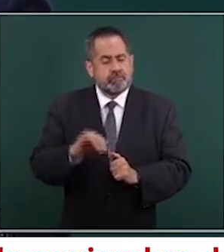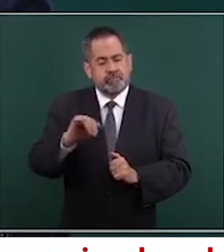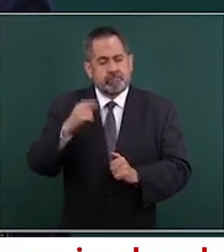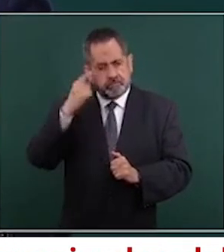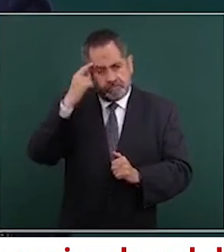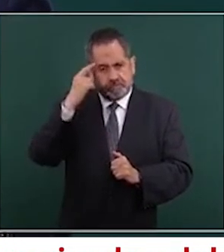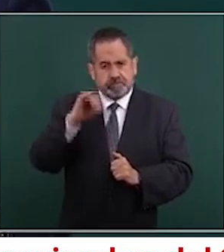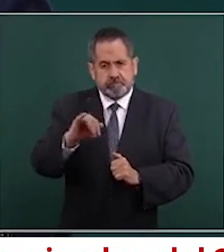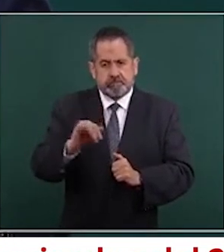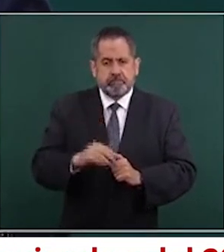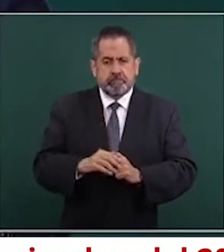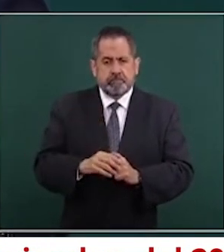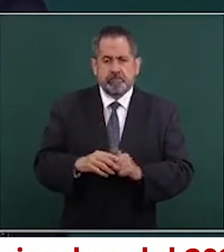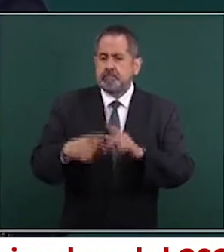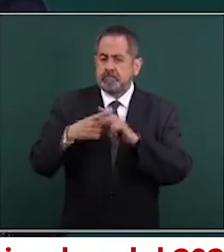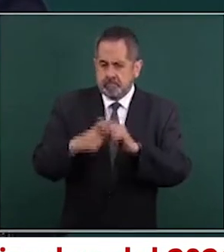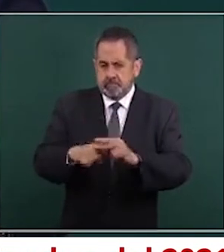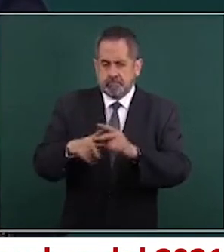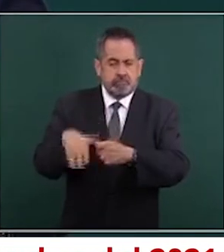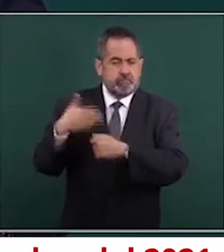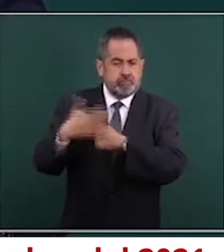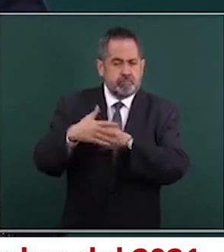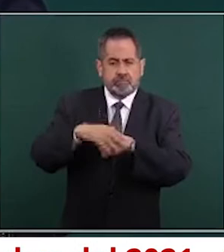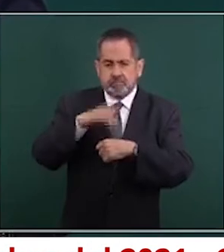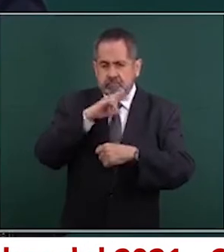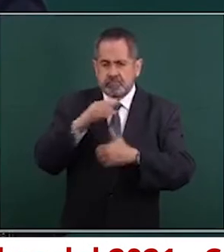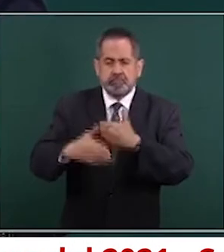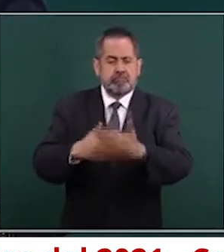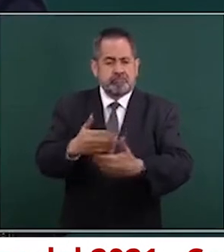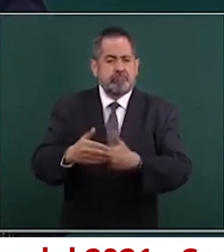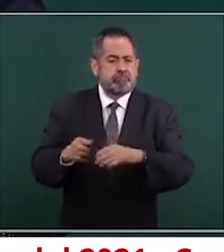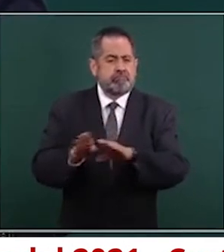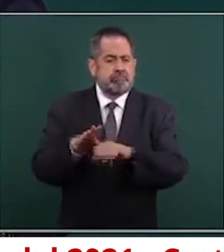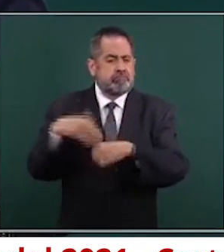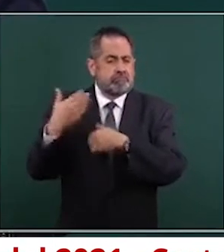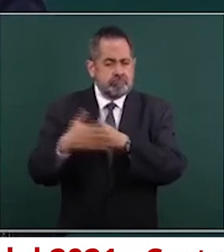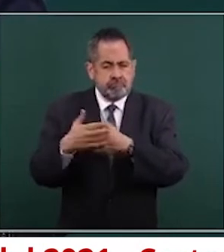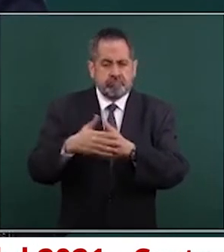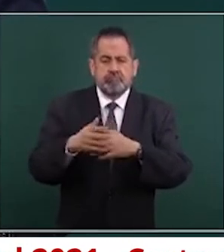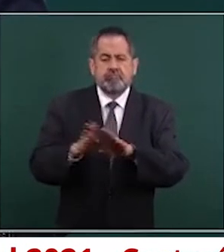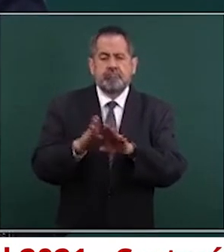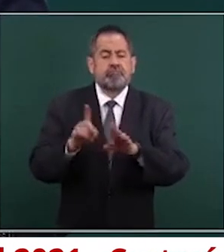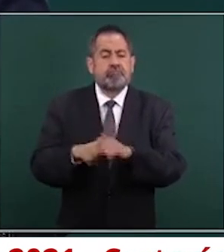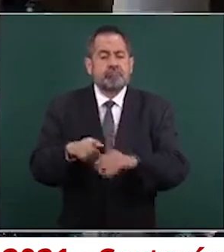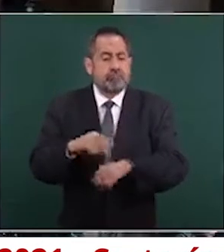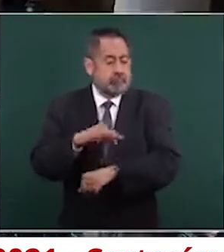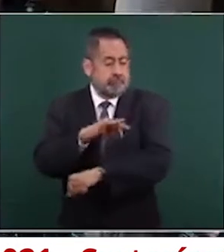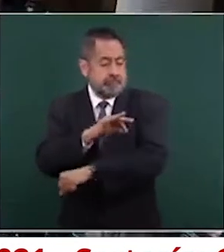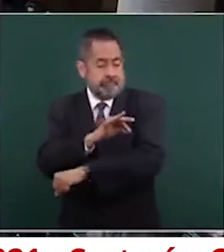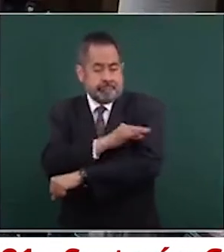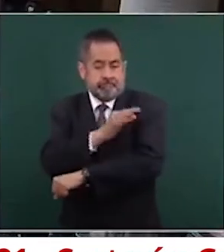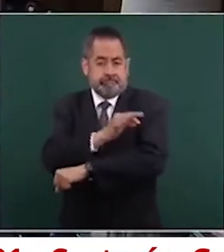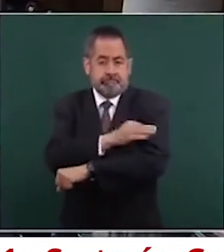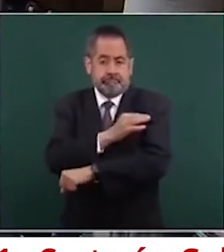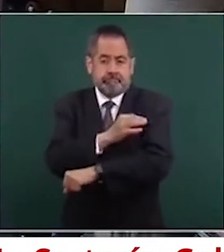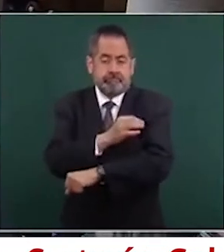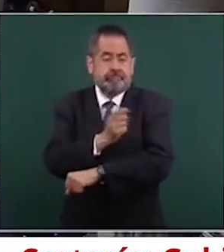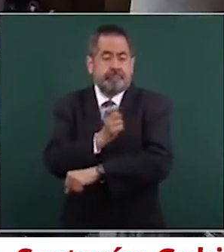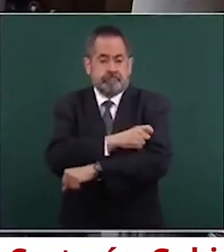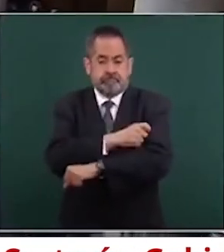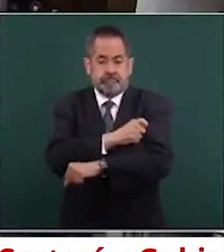iniciar pronto ya la vacuna de